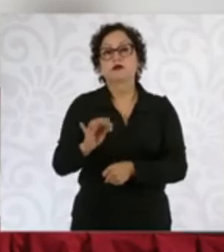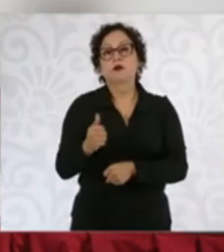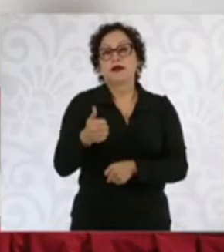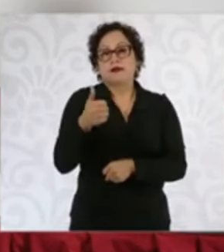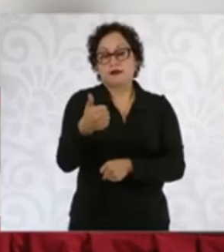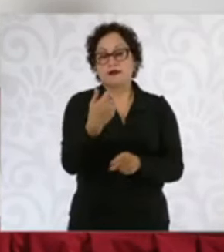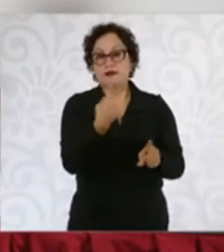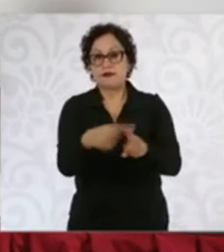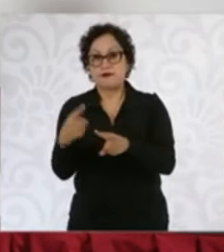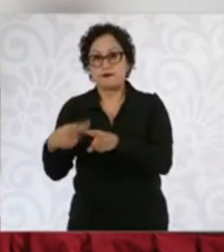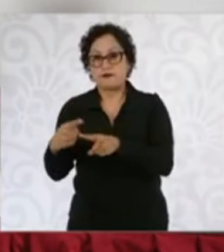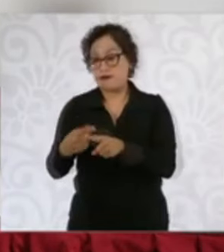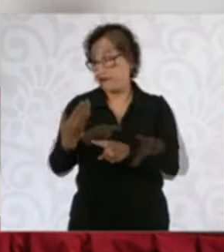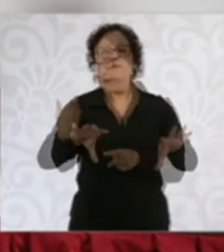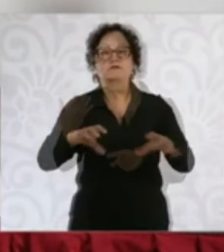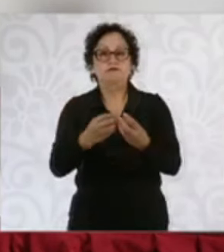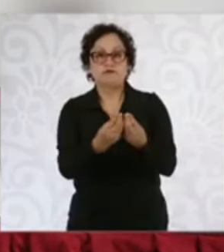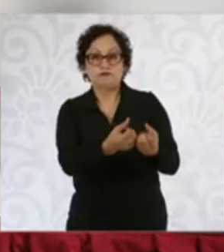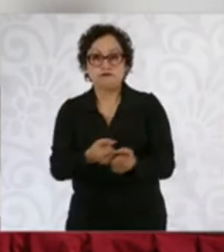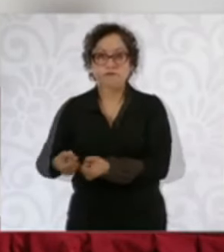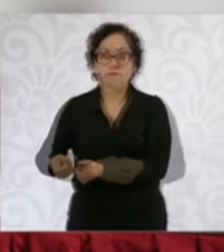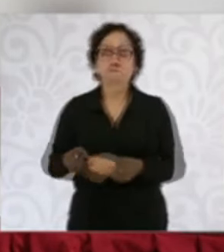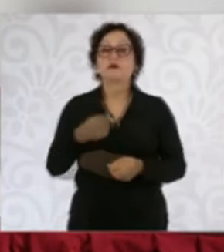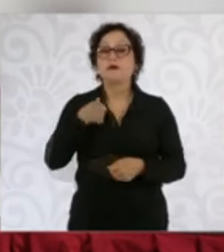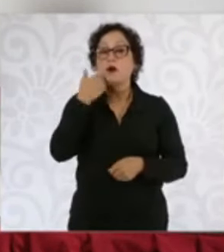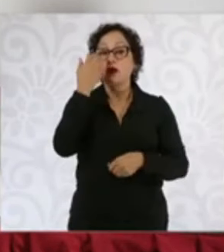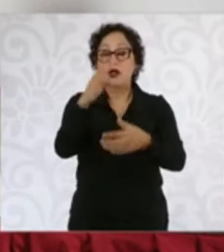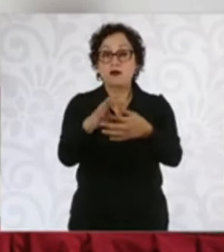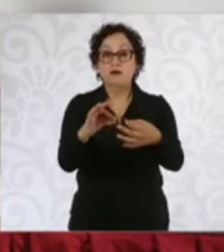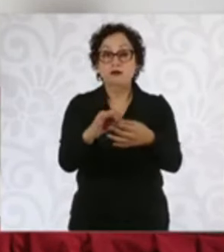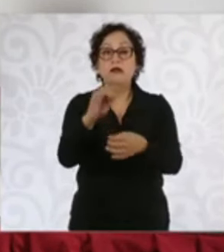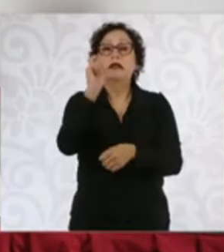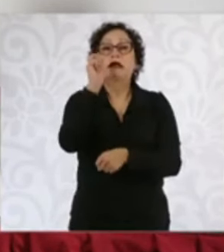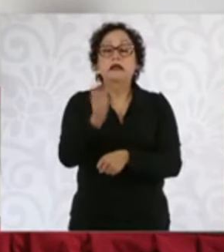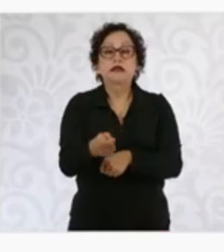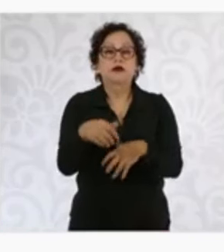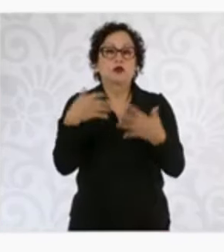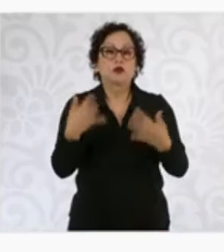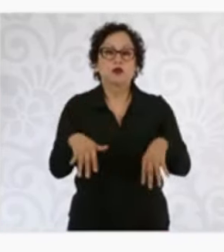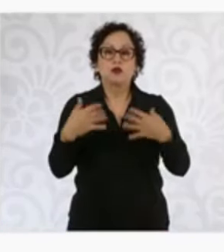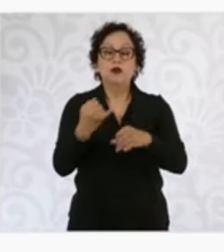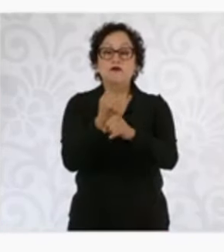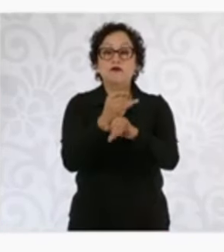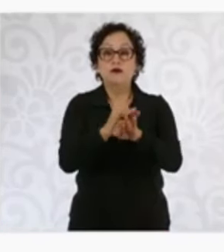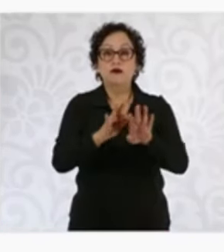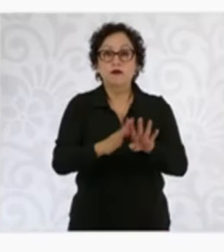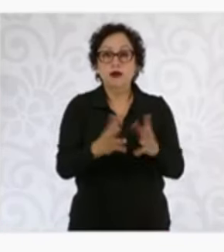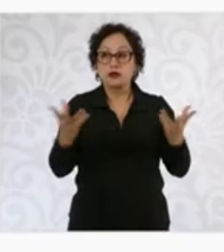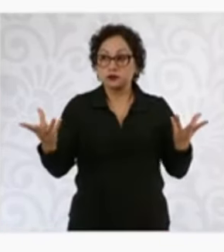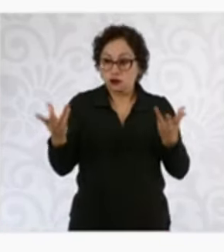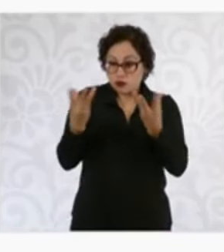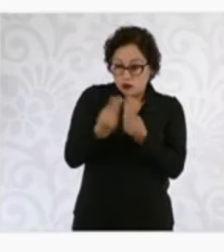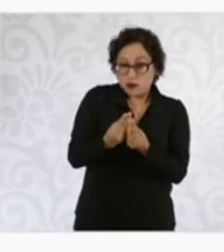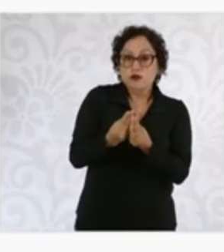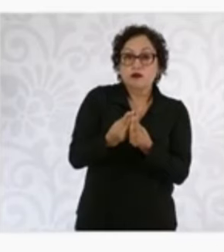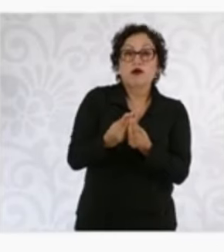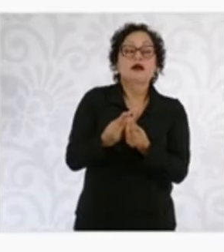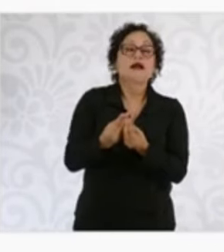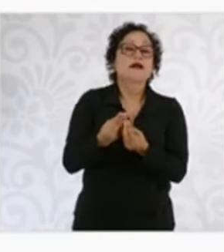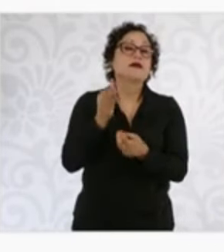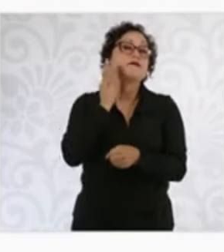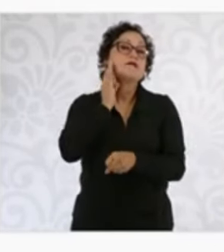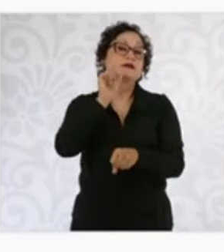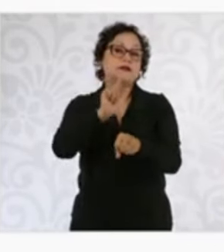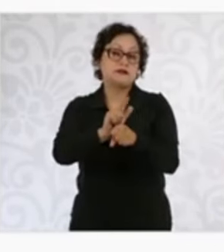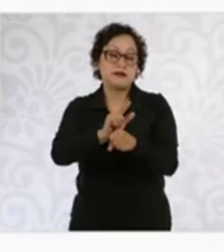aseguradas en estos días mencionados. Quiero destacar que gracias al intercambio de información entre la Fiscalía General de la República,